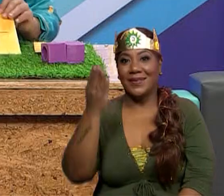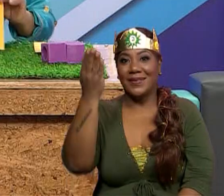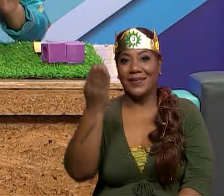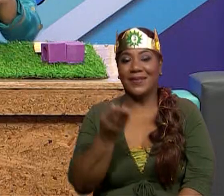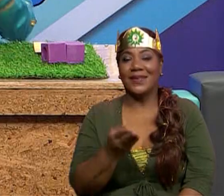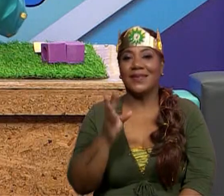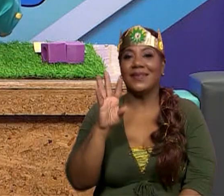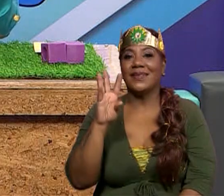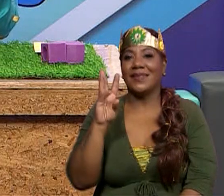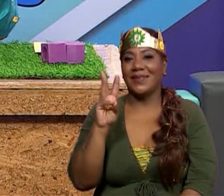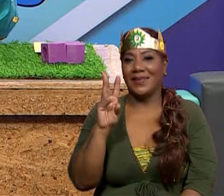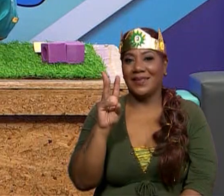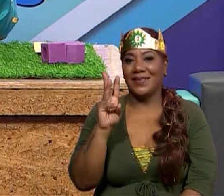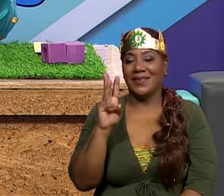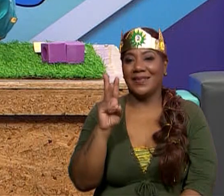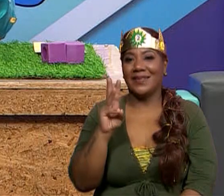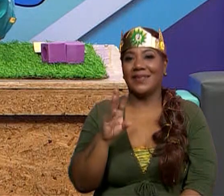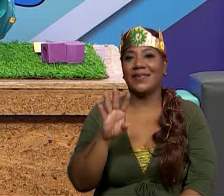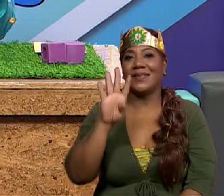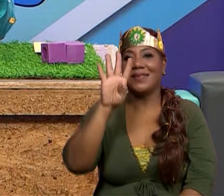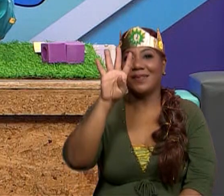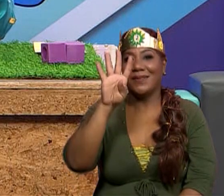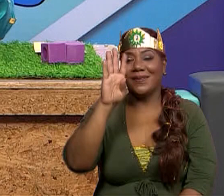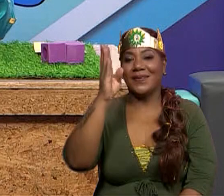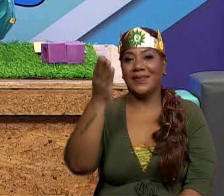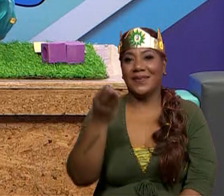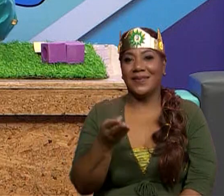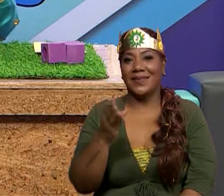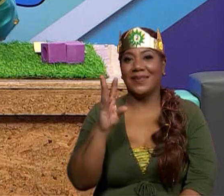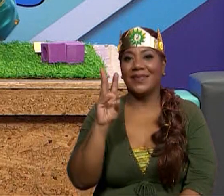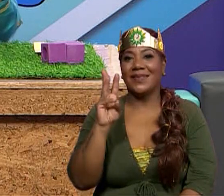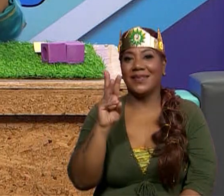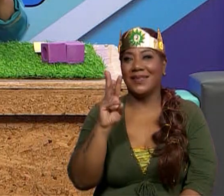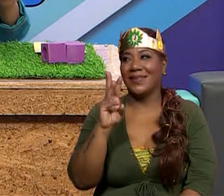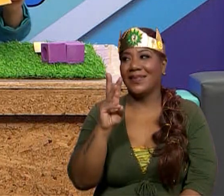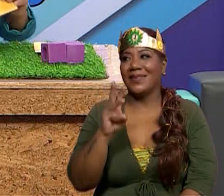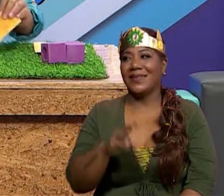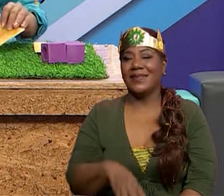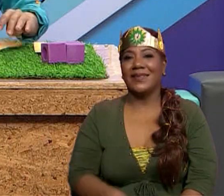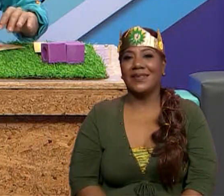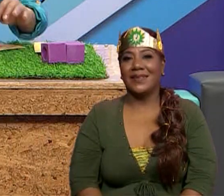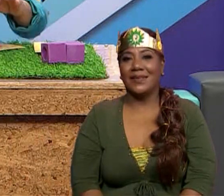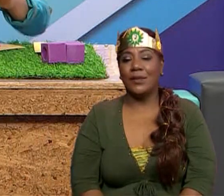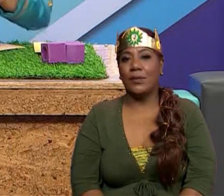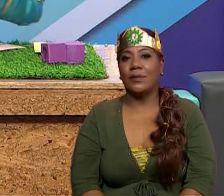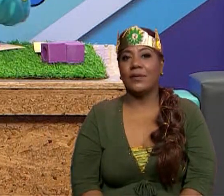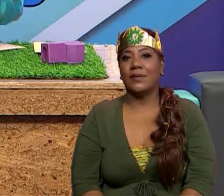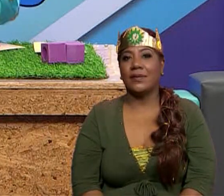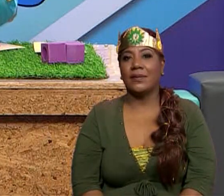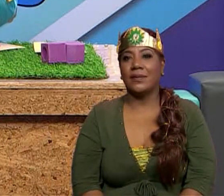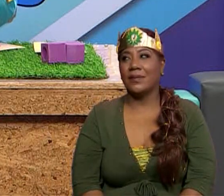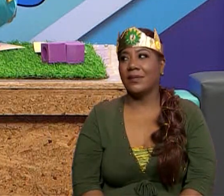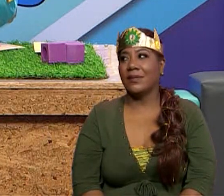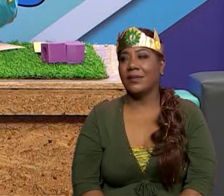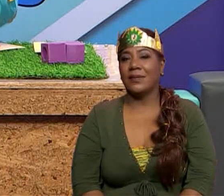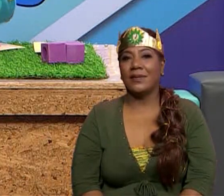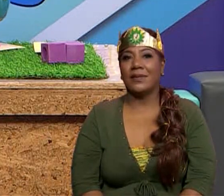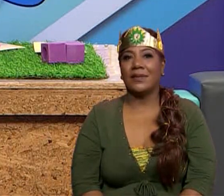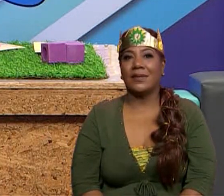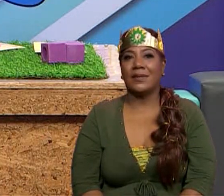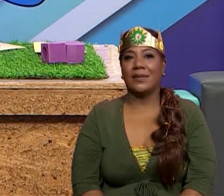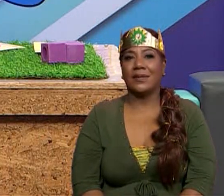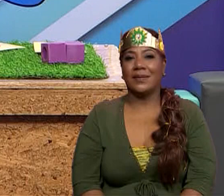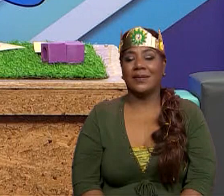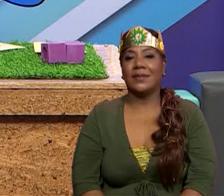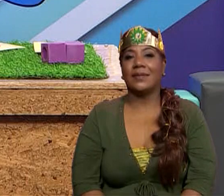la vamos a escribir? Cuatro sextos. ¿De acuerdo? Entonces, ya observamos que aquí están los espacios,